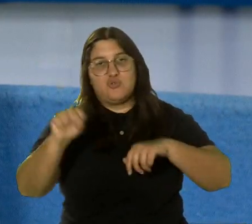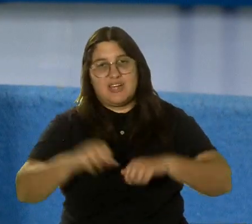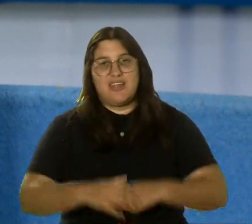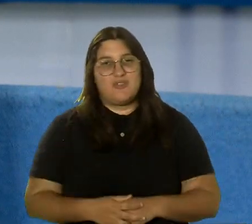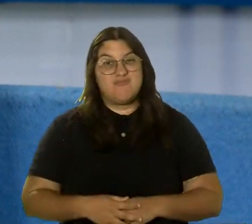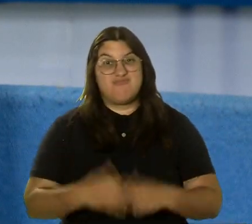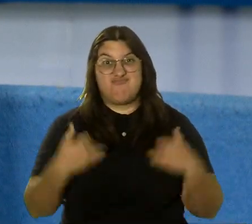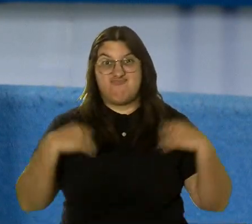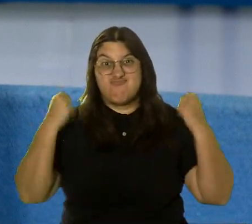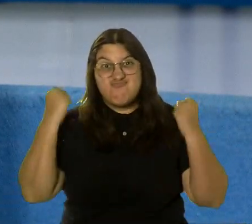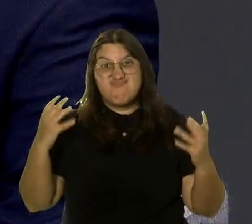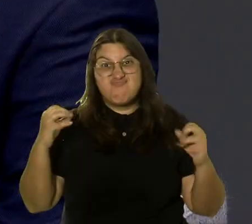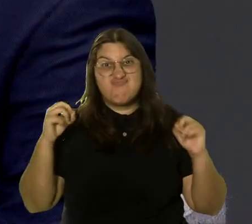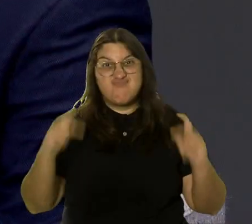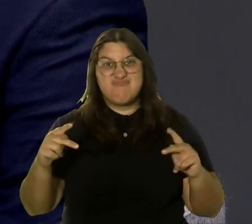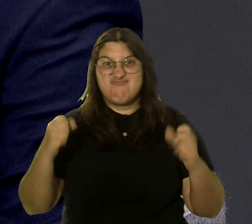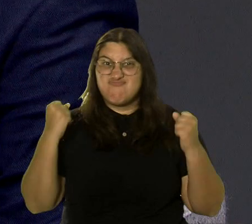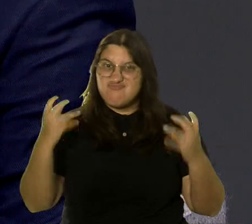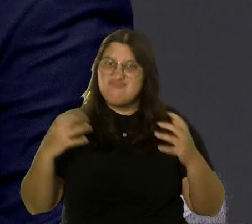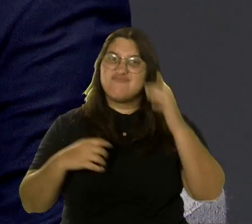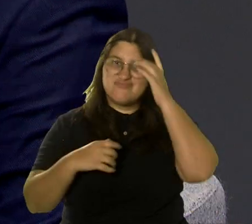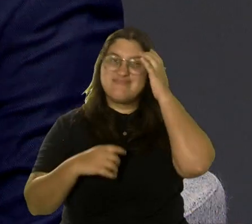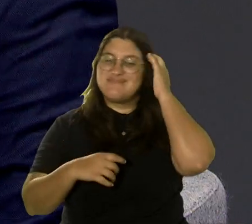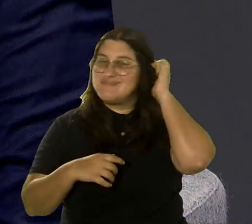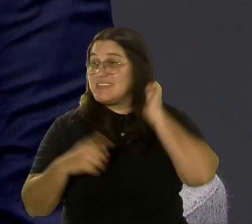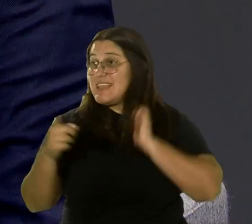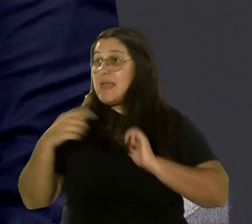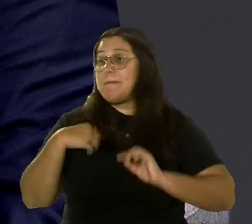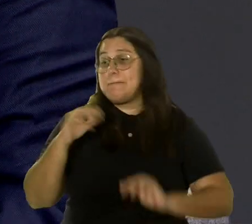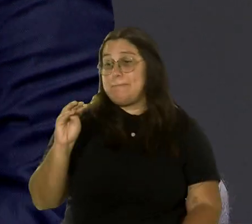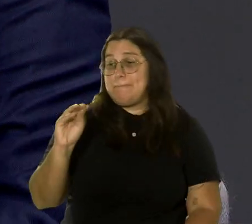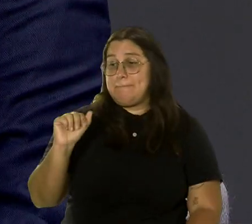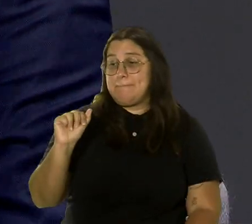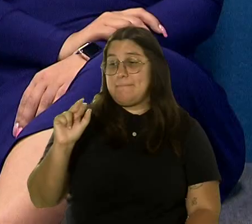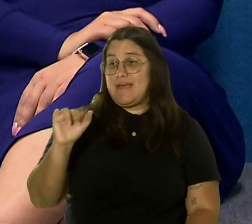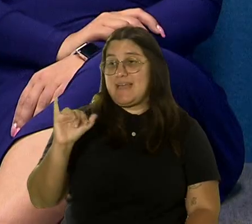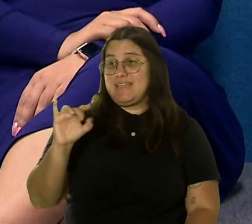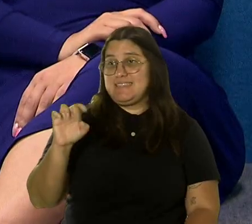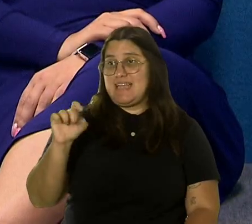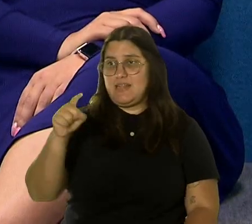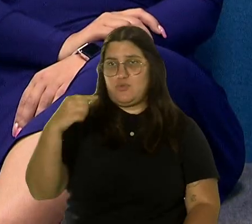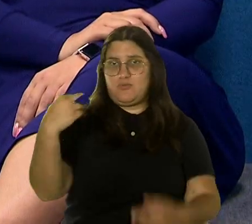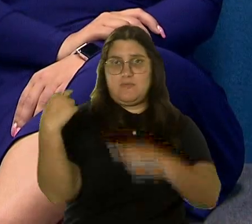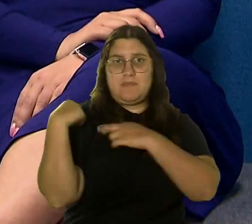muchísima oportunidad en ese aspecto. Y Maricely, la que está a cargo de este departamento. Eso es así.